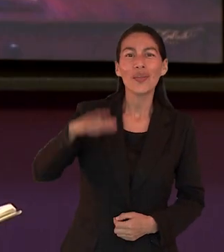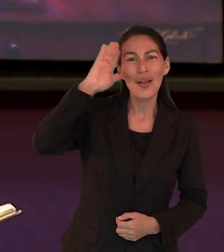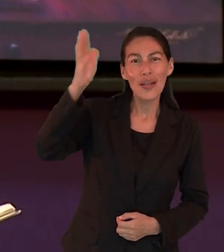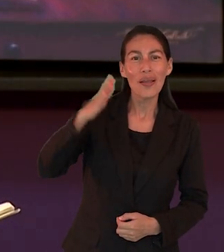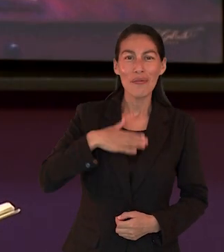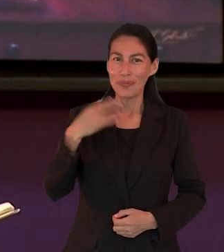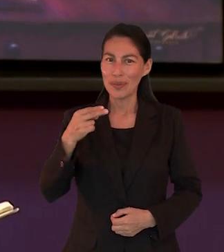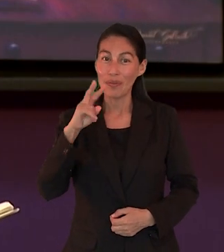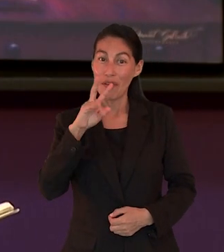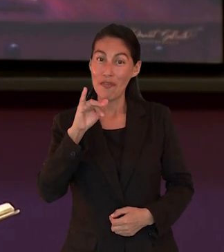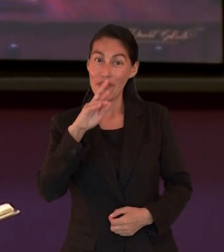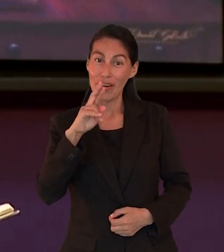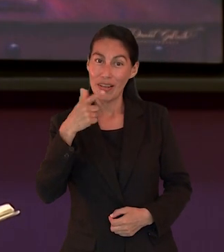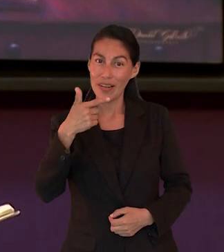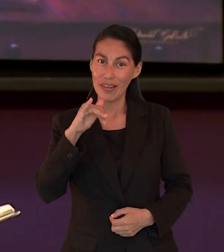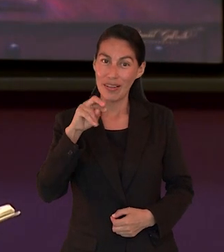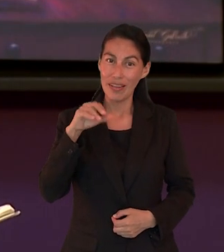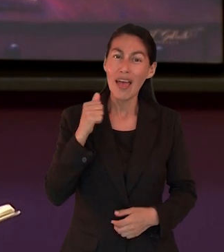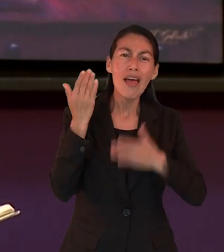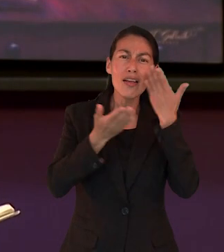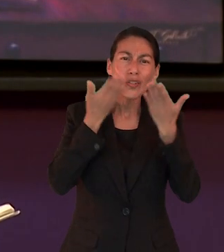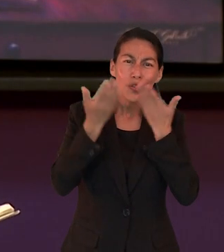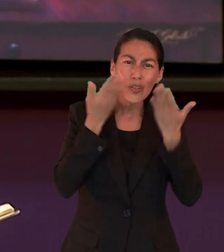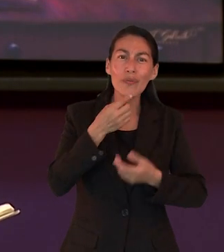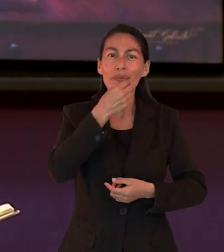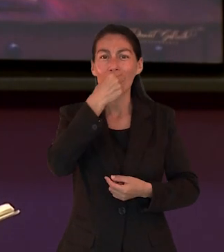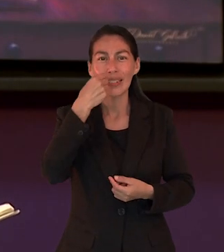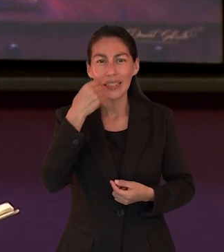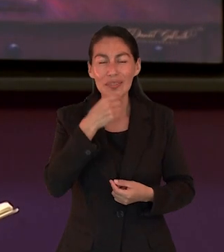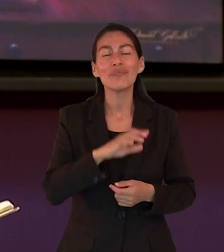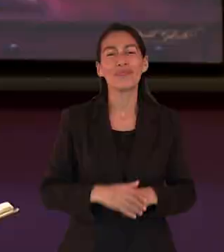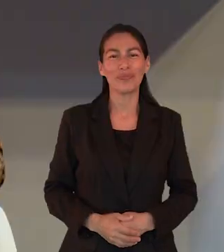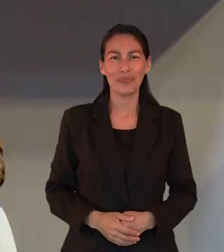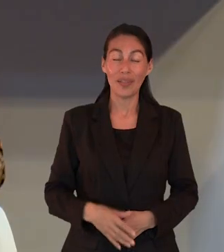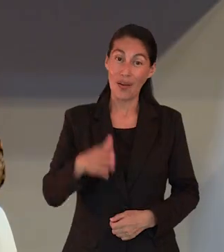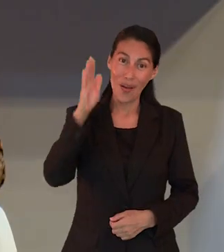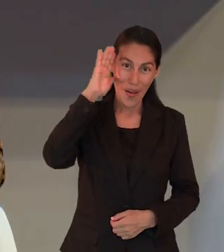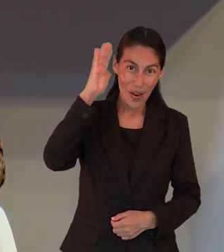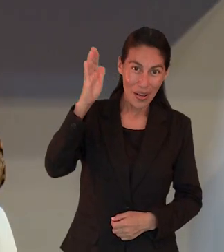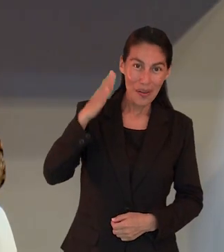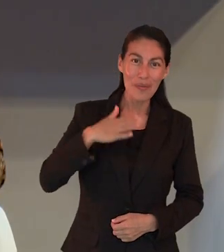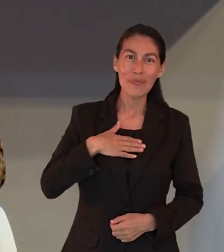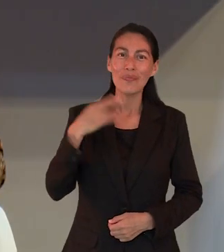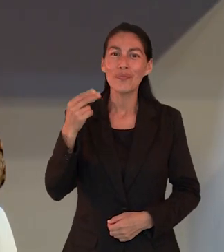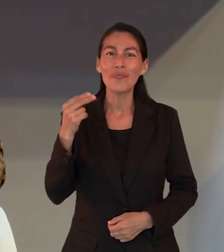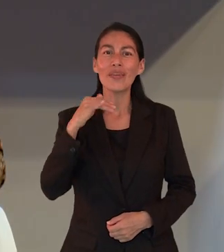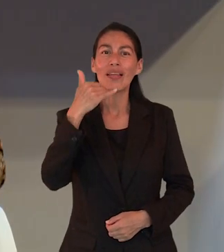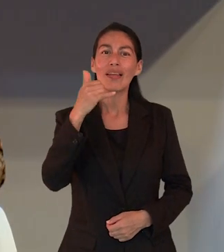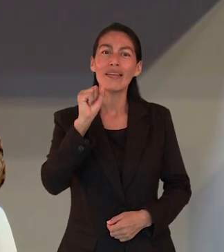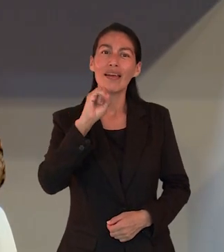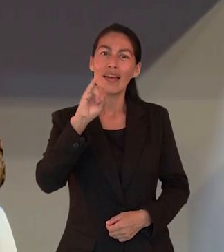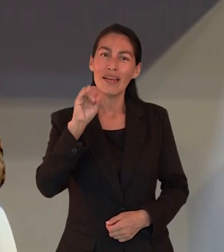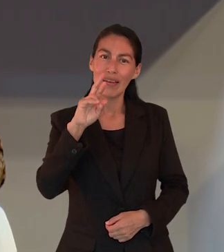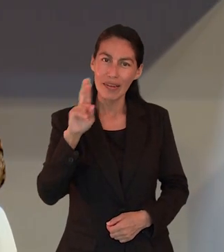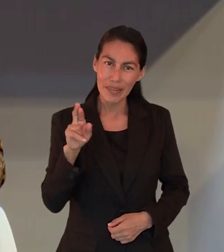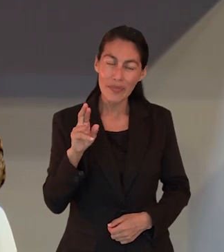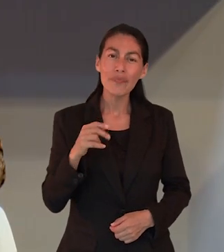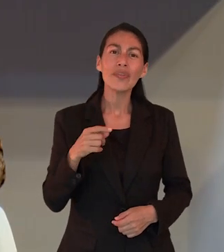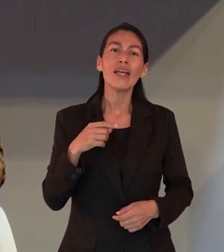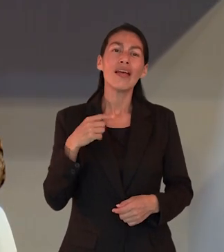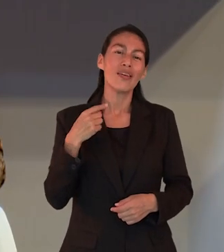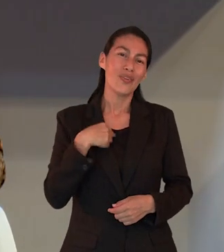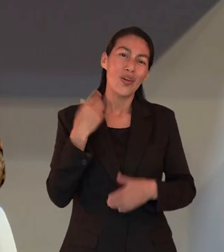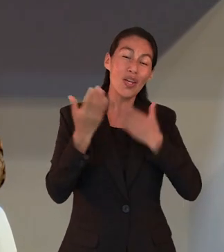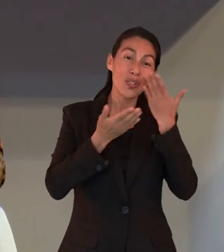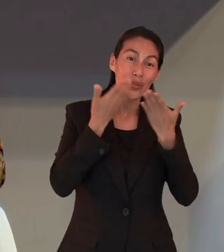Hola, mi nombre es Virginia Díaz, y soy estudiante de Odontología. Mi nombre es Yair Delgado Gutiérrez, y soy capellán